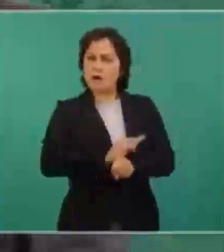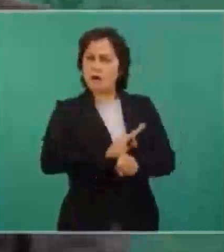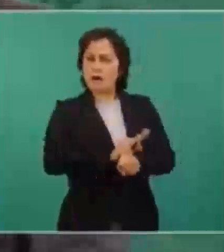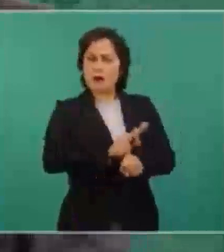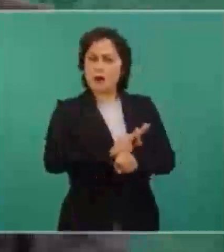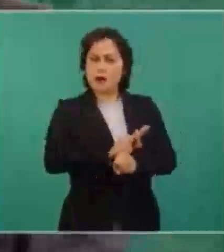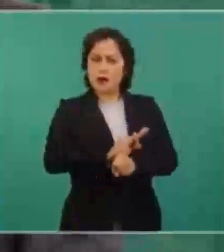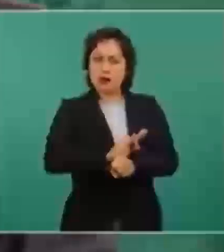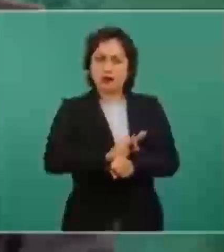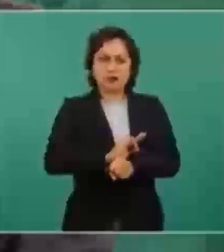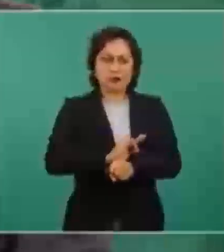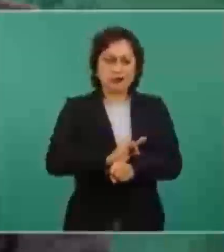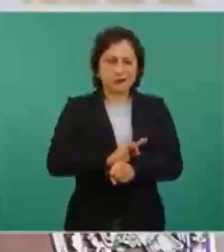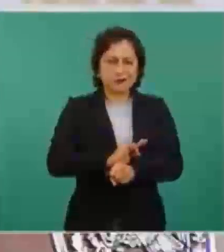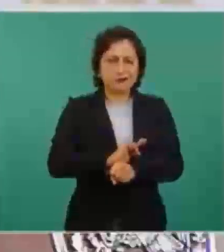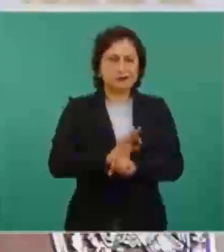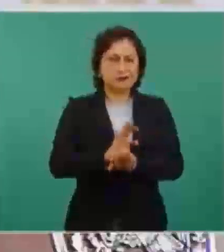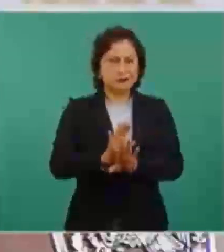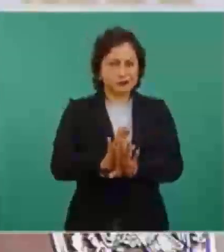Y por ahí debe estar